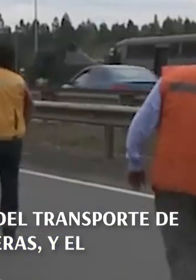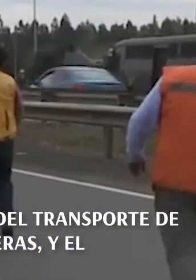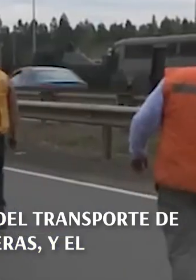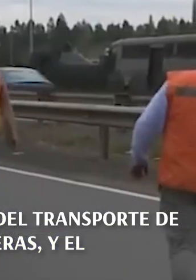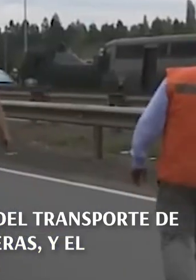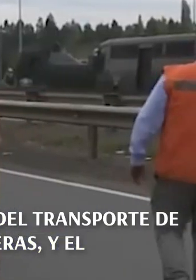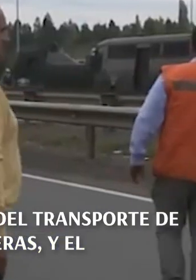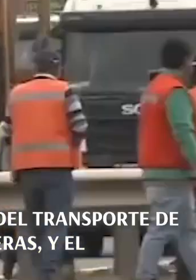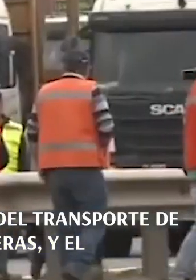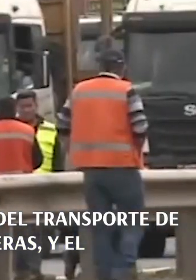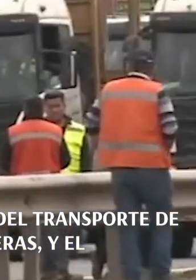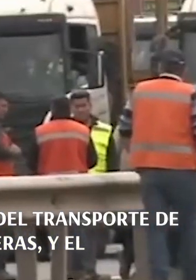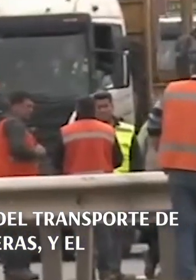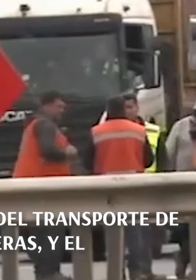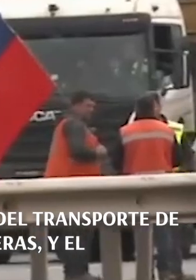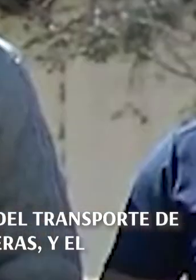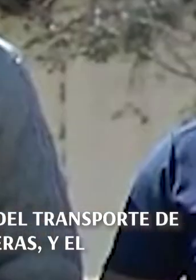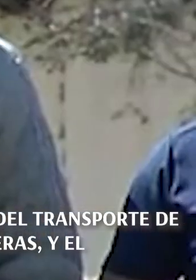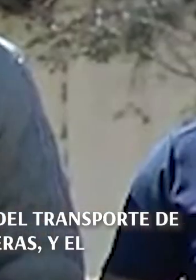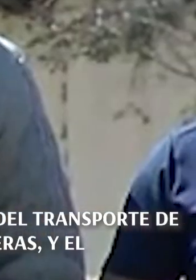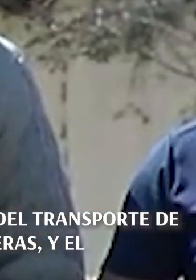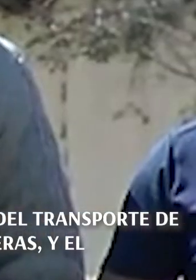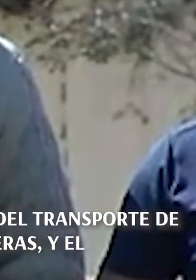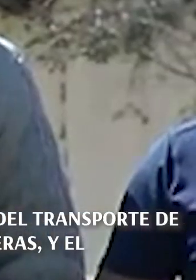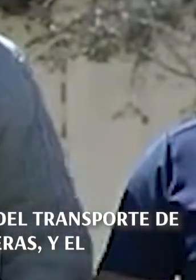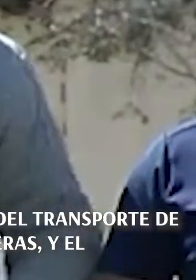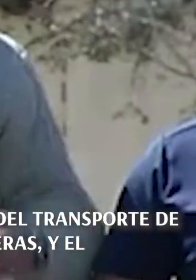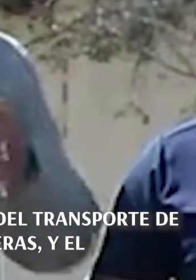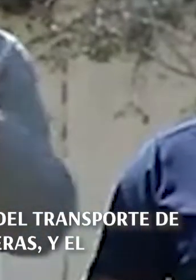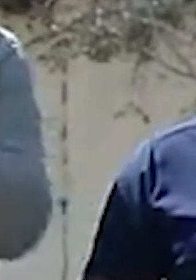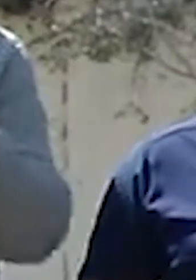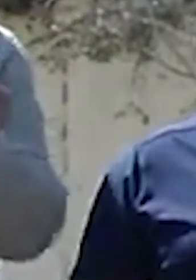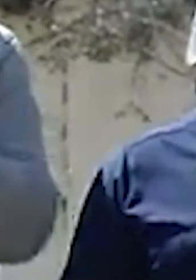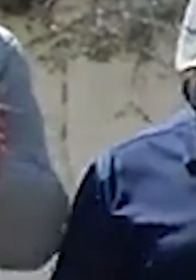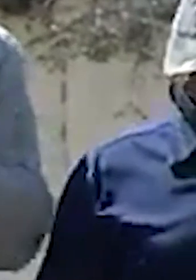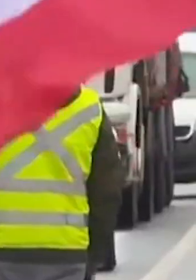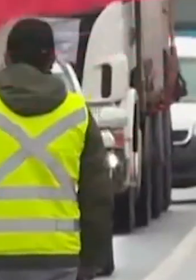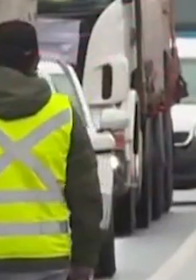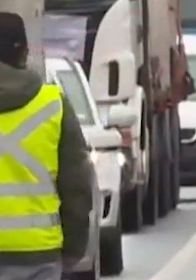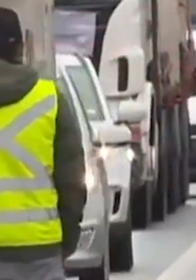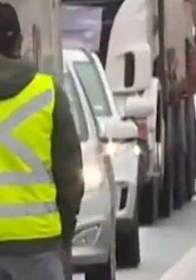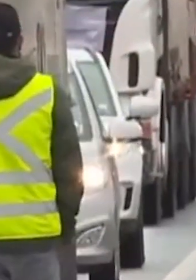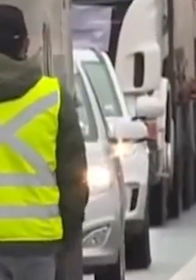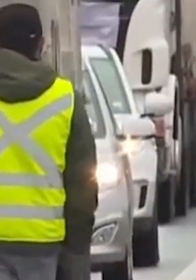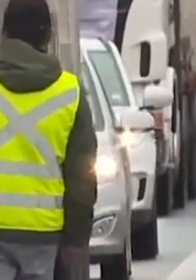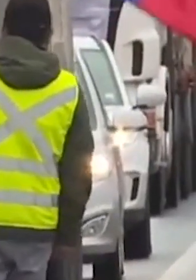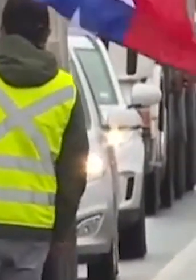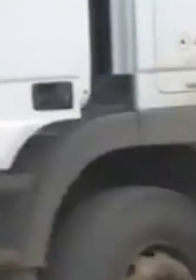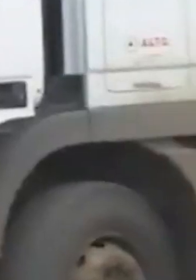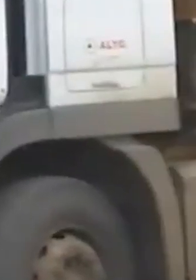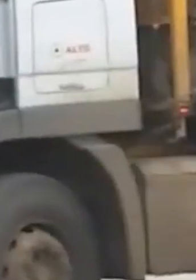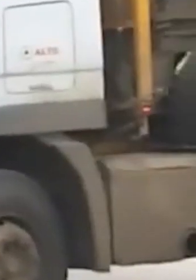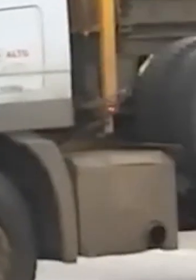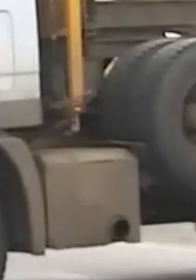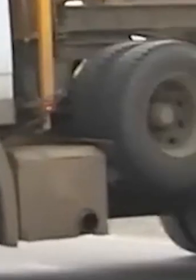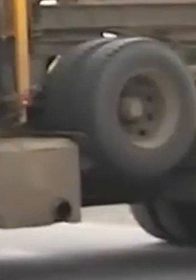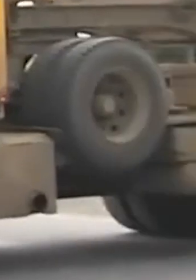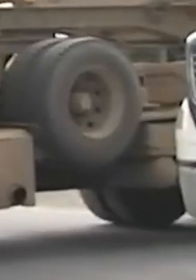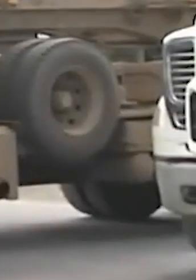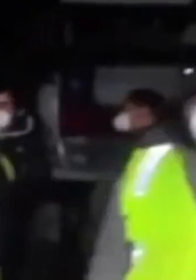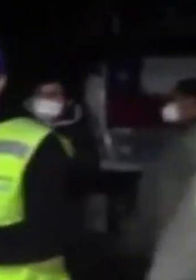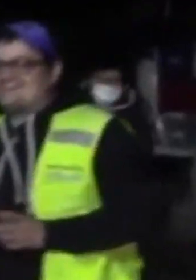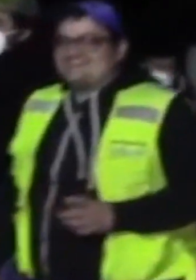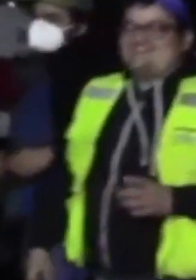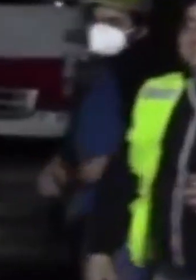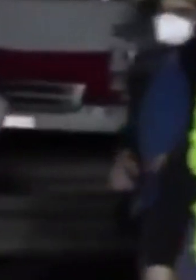por la tranquilidad de los chilenos. Vamos a enfrentar a los violentos, pero vamos a resolver también nuestros problemas políticos, los programas de integración,